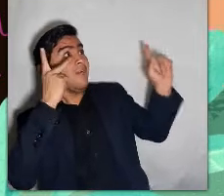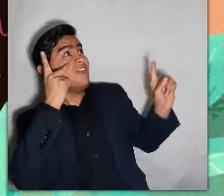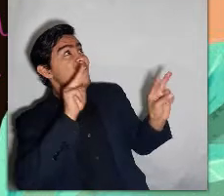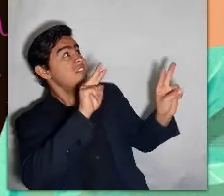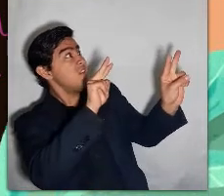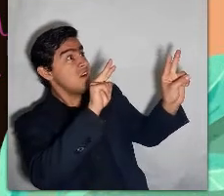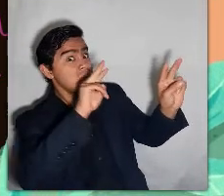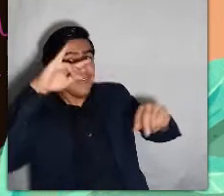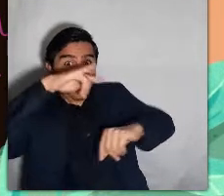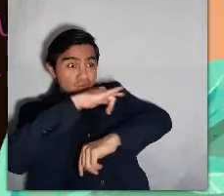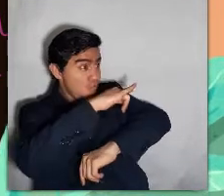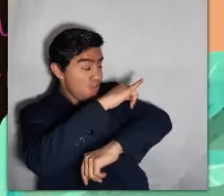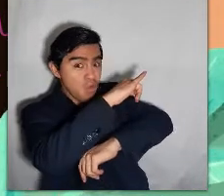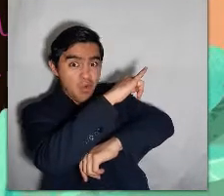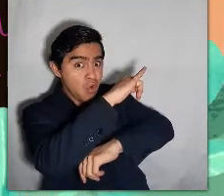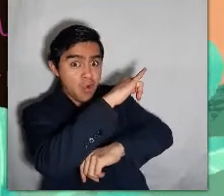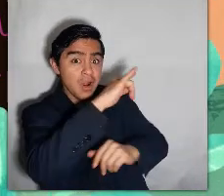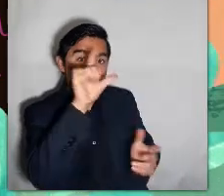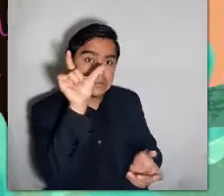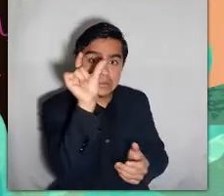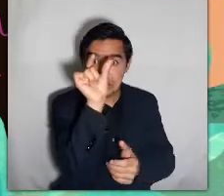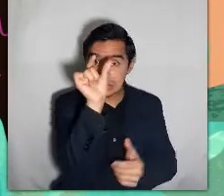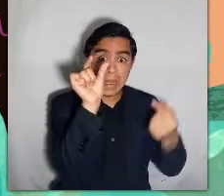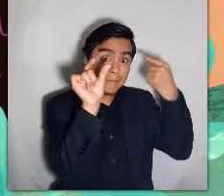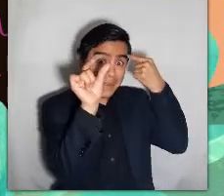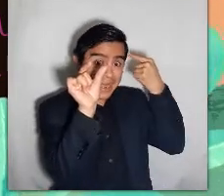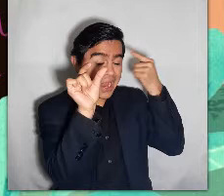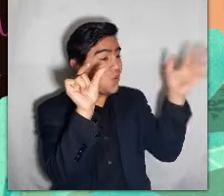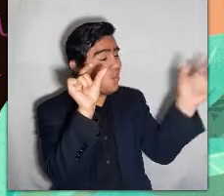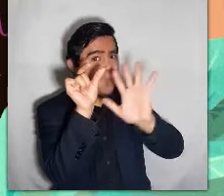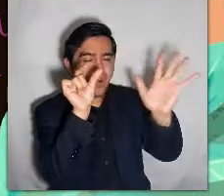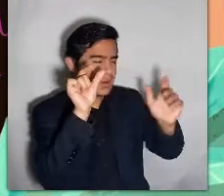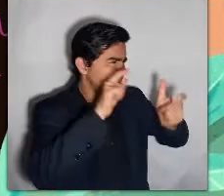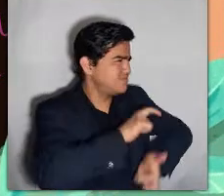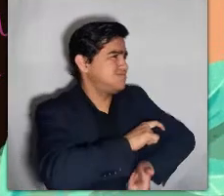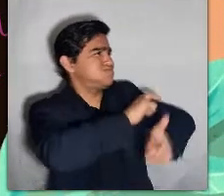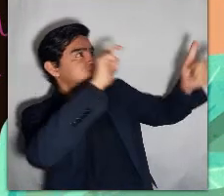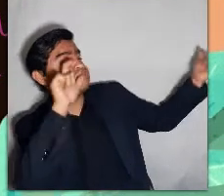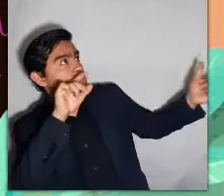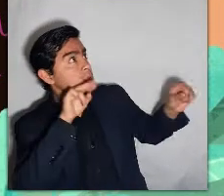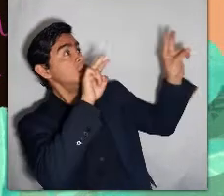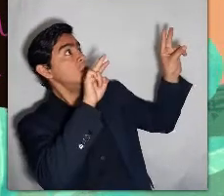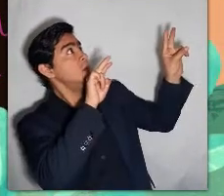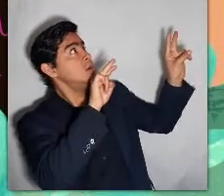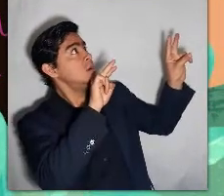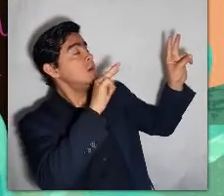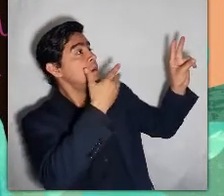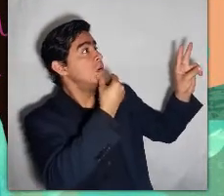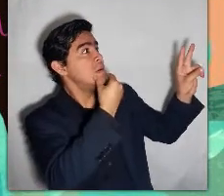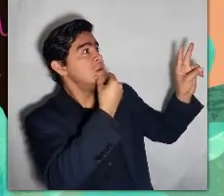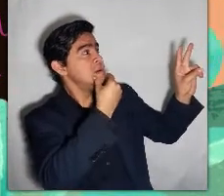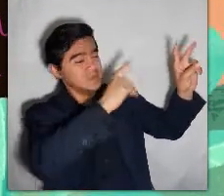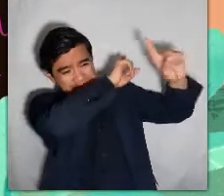y cuál fue su sorpresa cuando descubrió que las babosas de Carlota no eran del tamaño que le imaginaba, eran